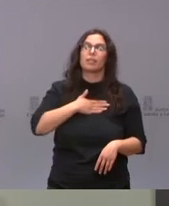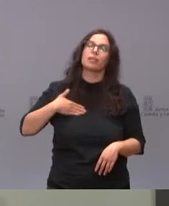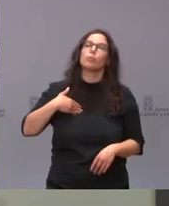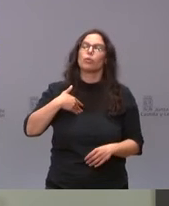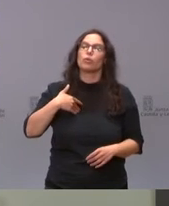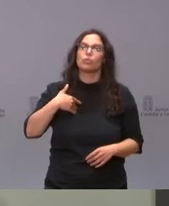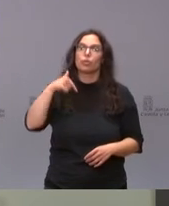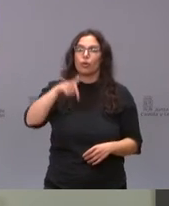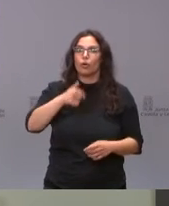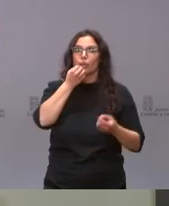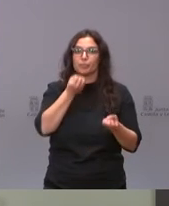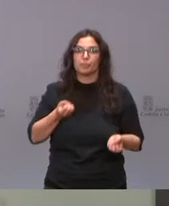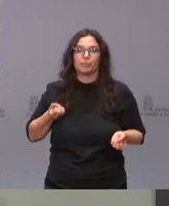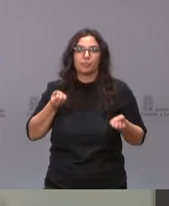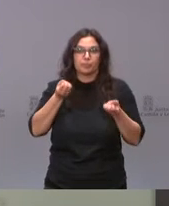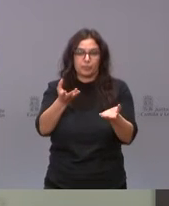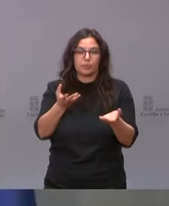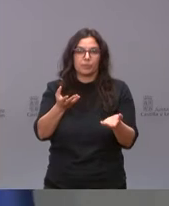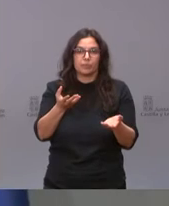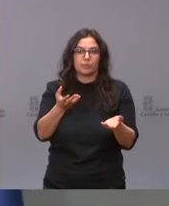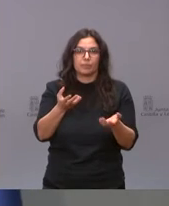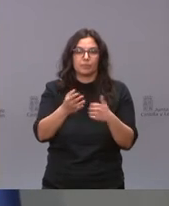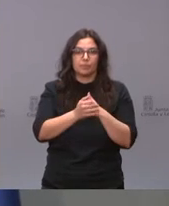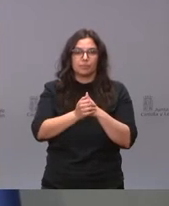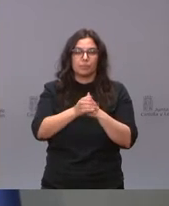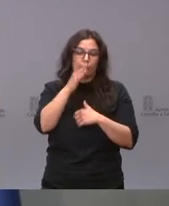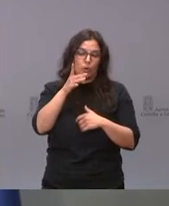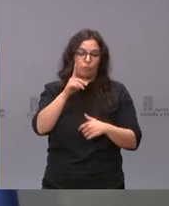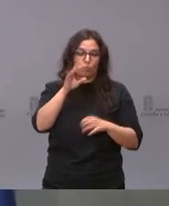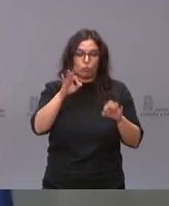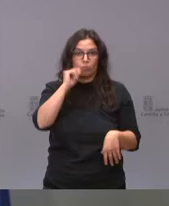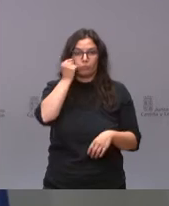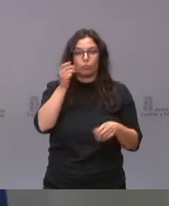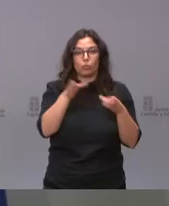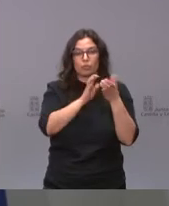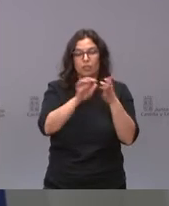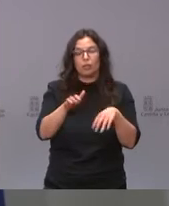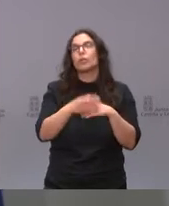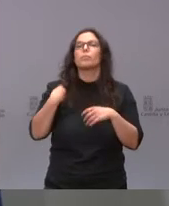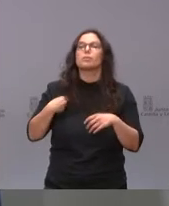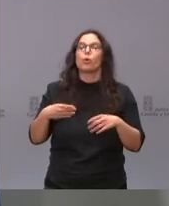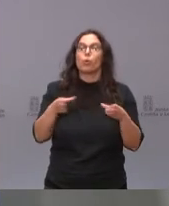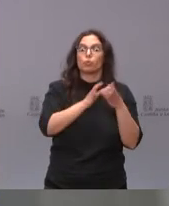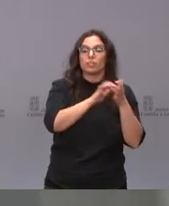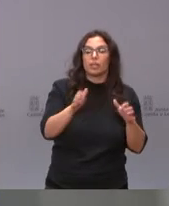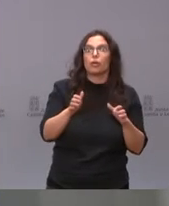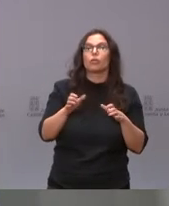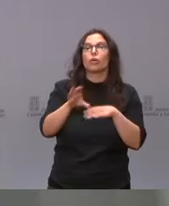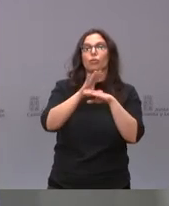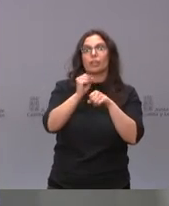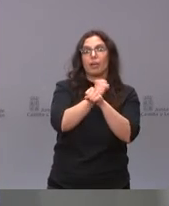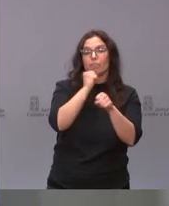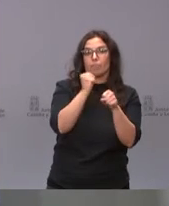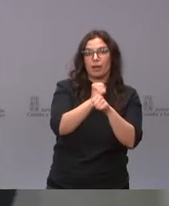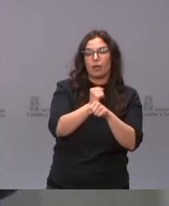hoy, porque ha tenido también conocimiento la Junta de Castilla y León, del acuerdo firmado entre la Junta de Castilla y León, su Consejería de Empleo